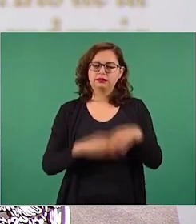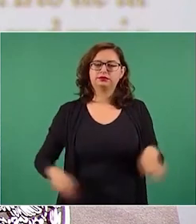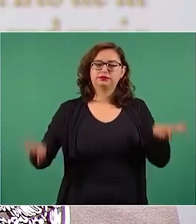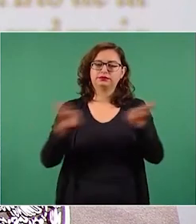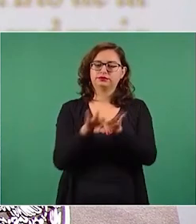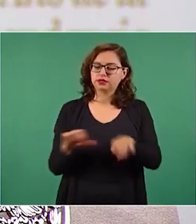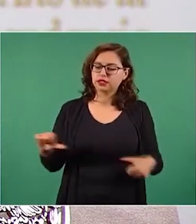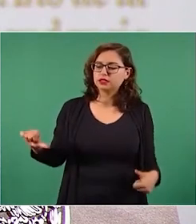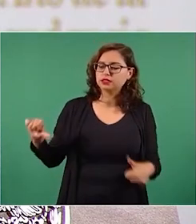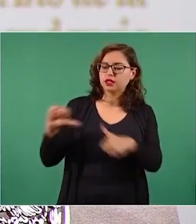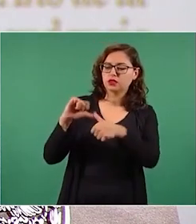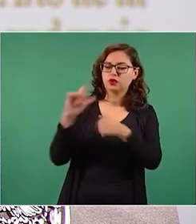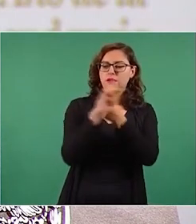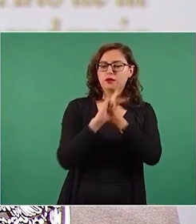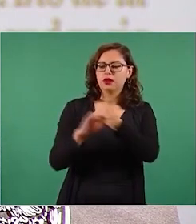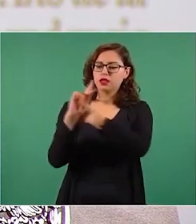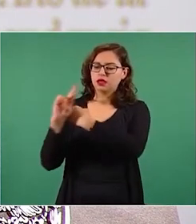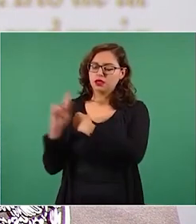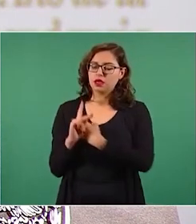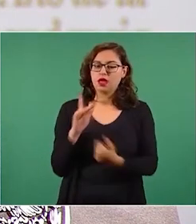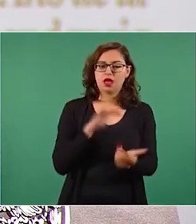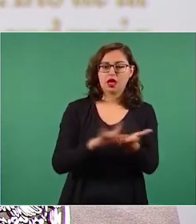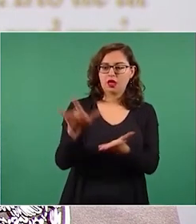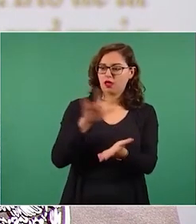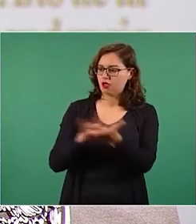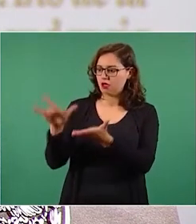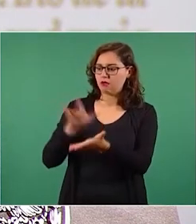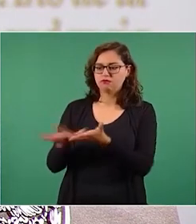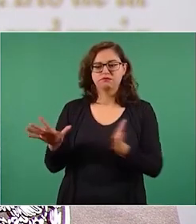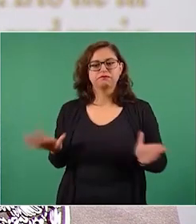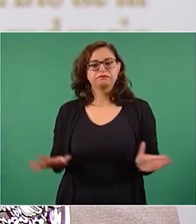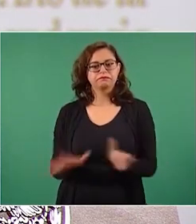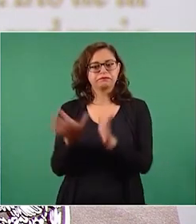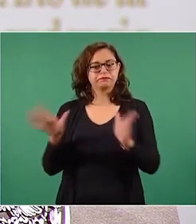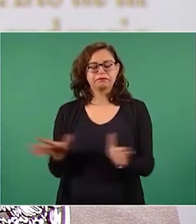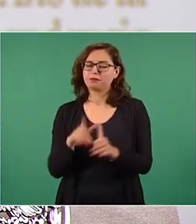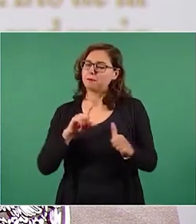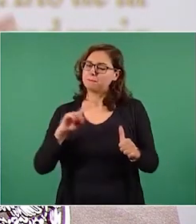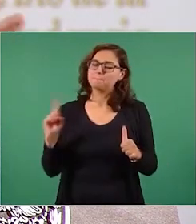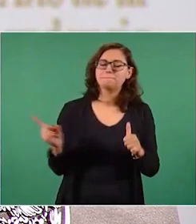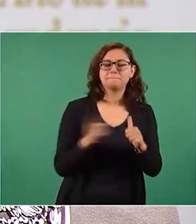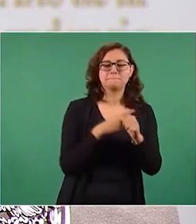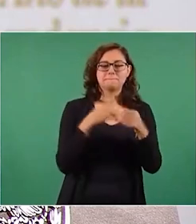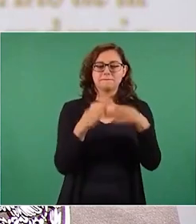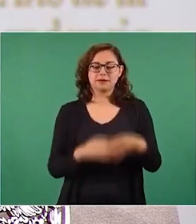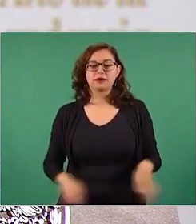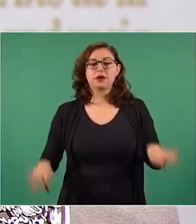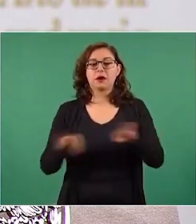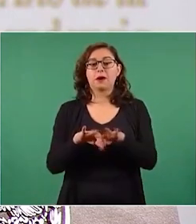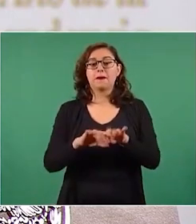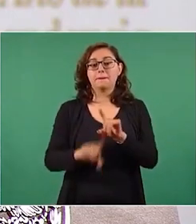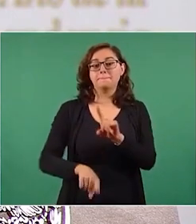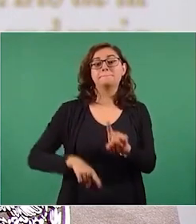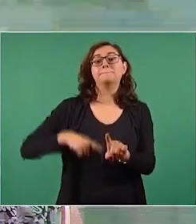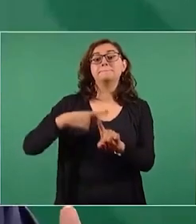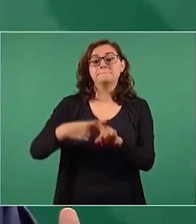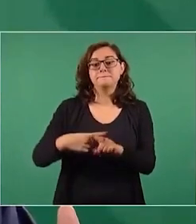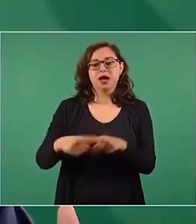Centroamérica y que además de eso,